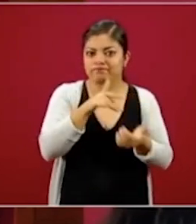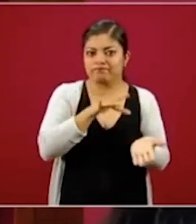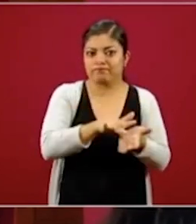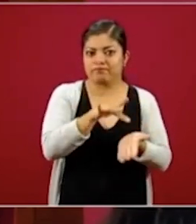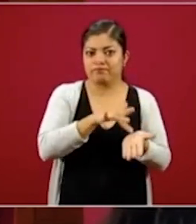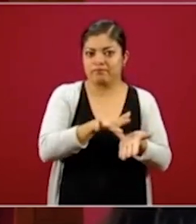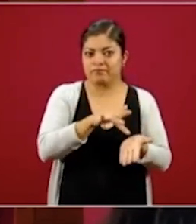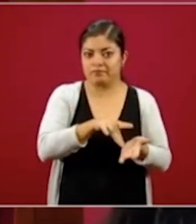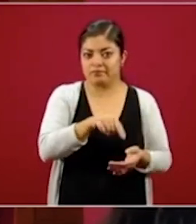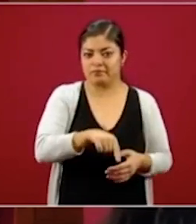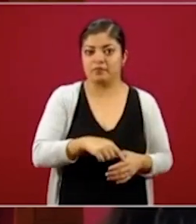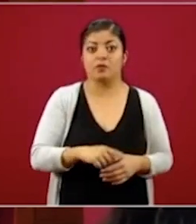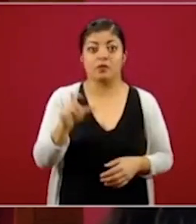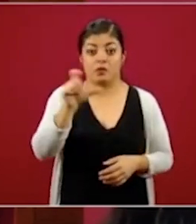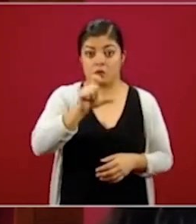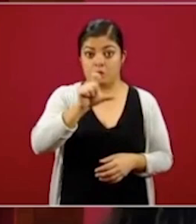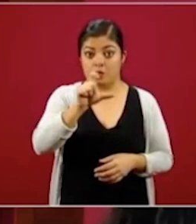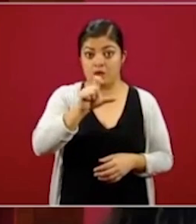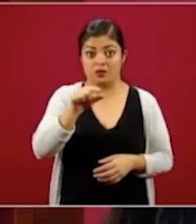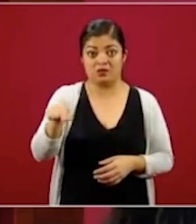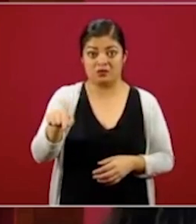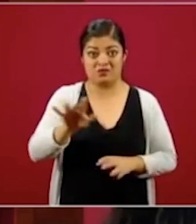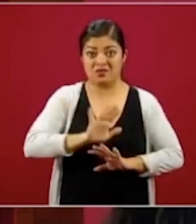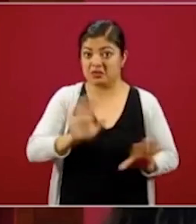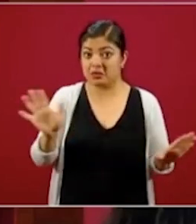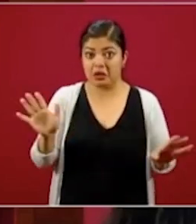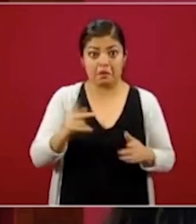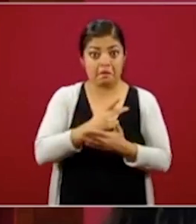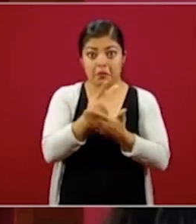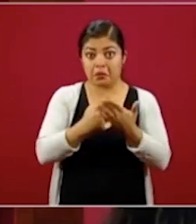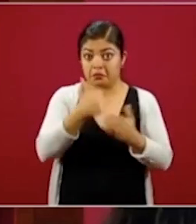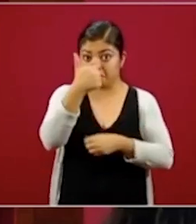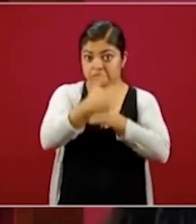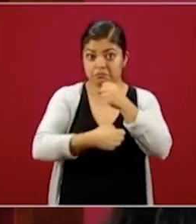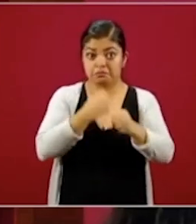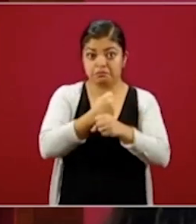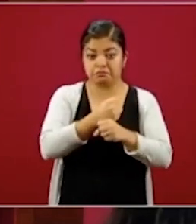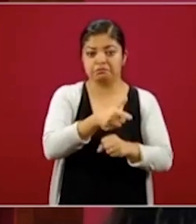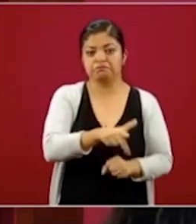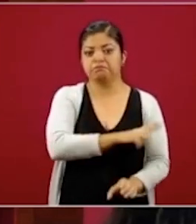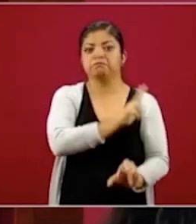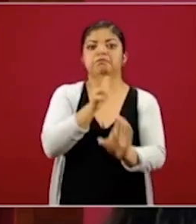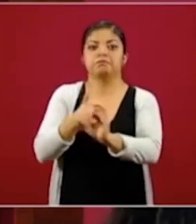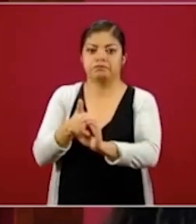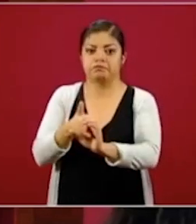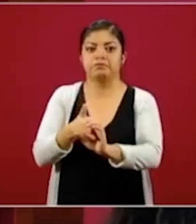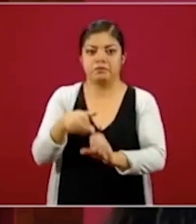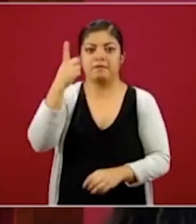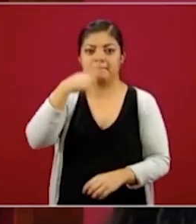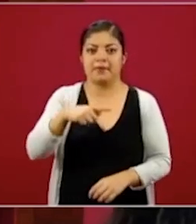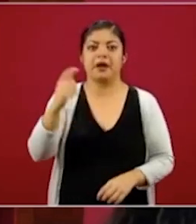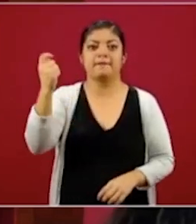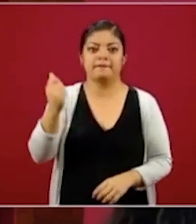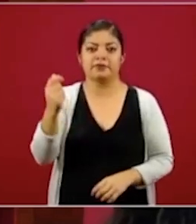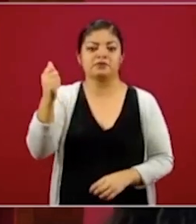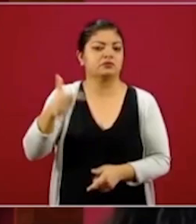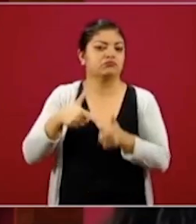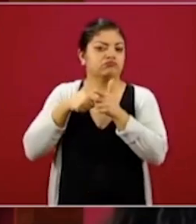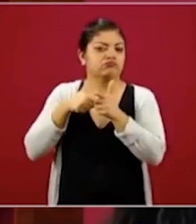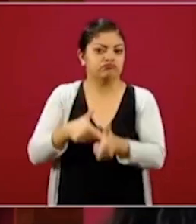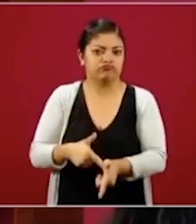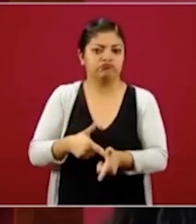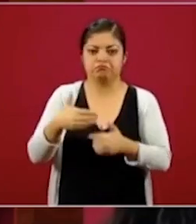es más alto. Cuando ellos salgan del programa cumpliendo seis años se incorporarán a la pensión para que mantengan su apoyo